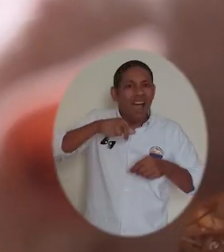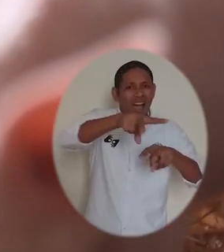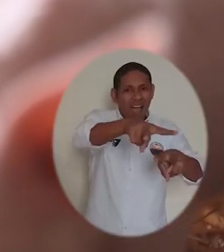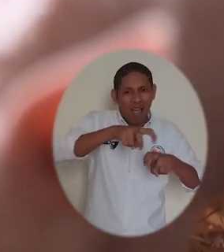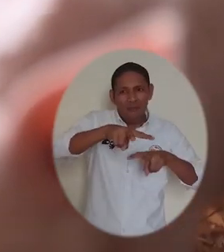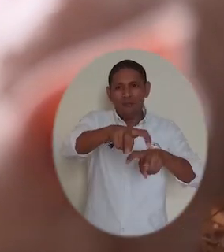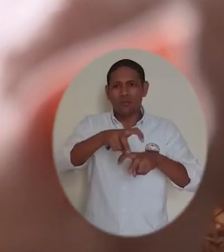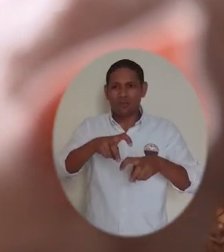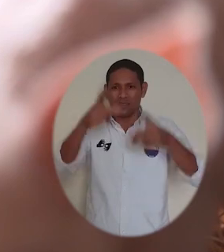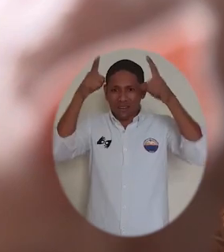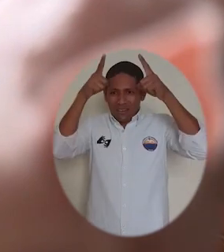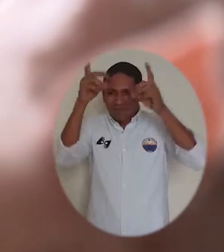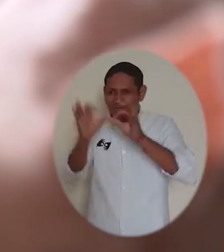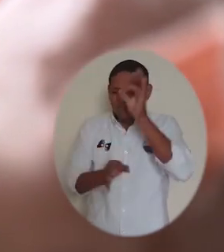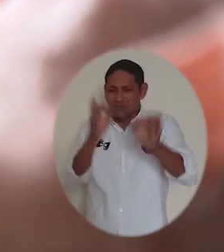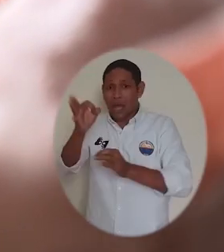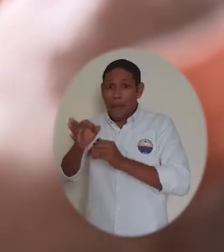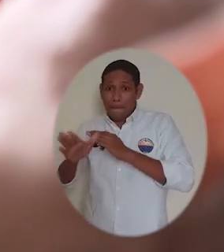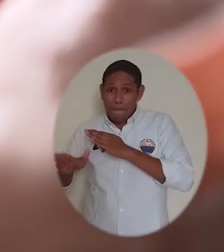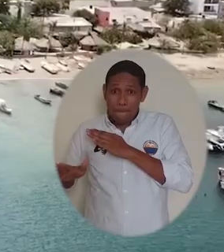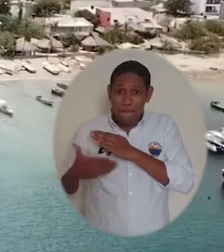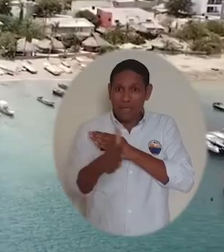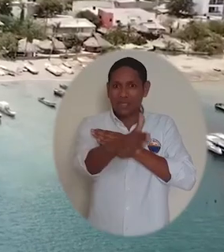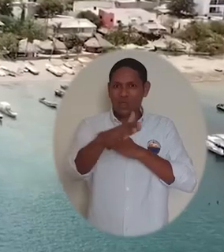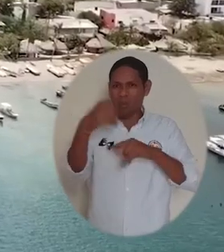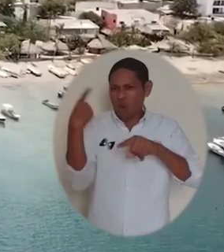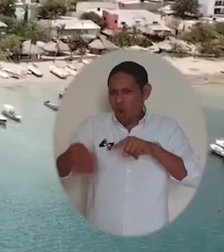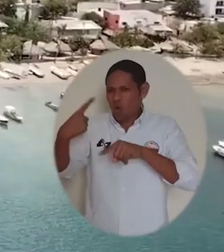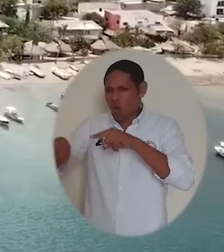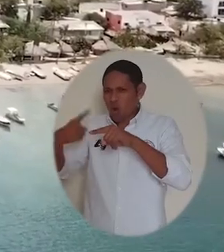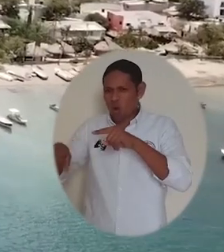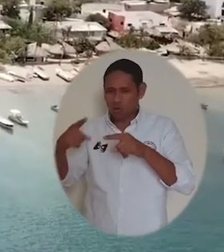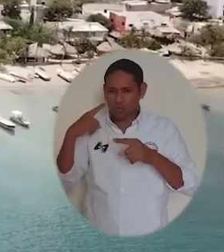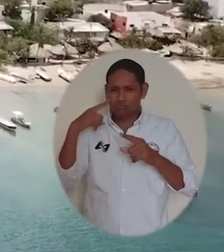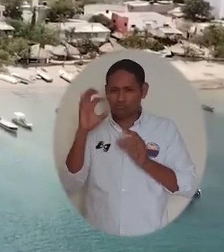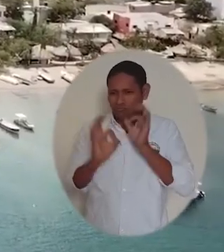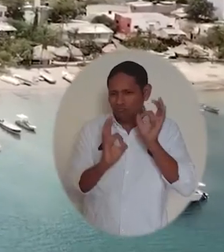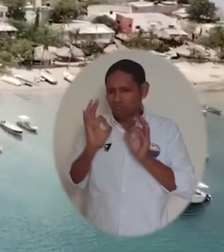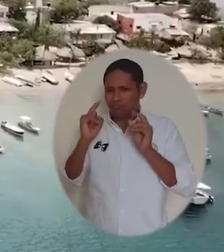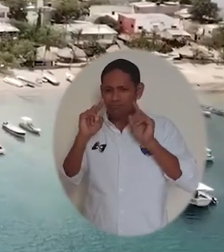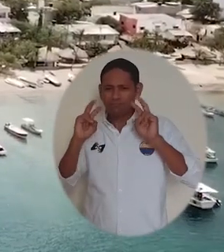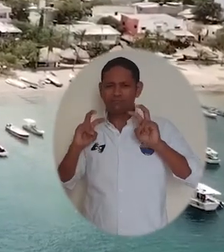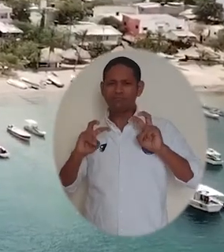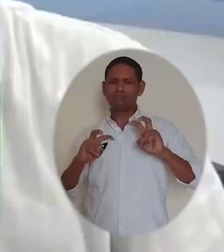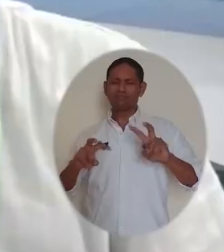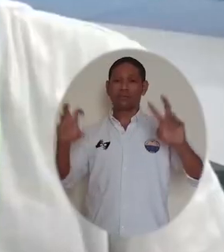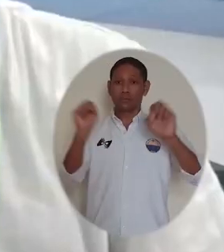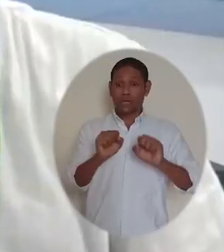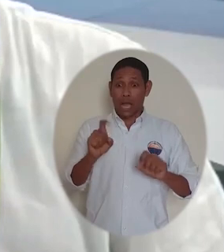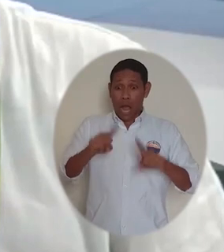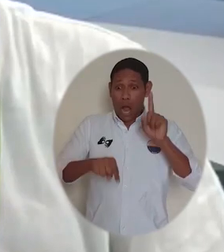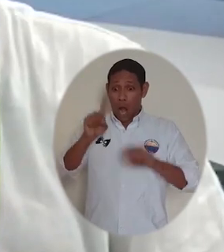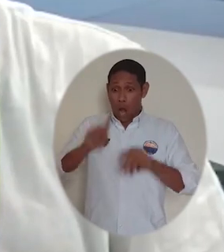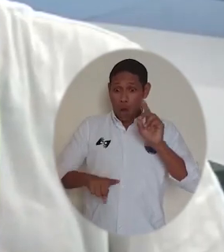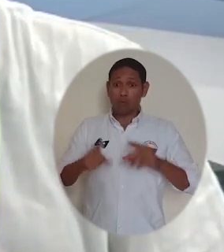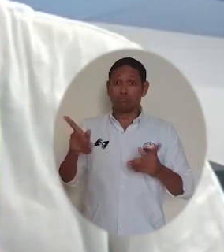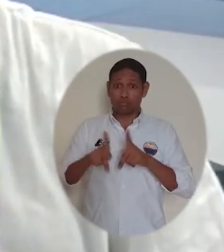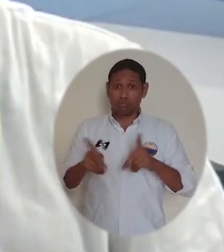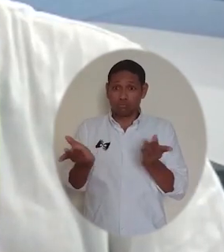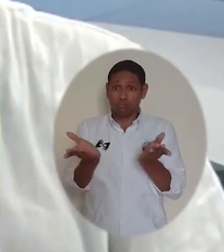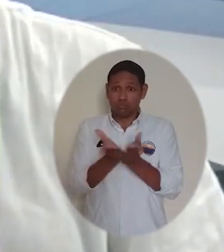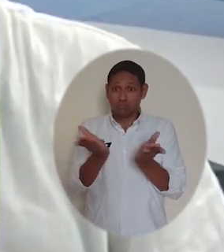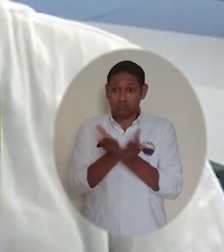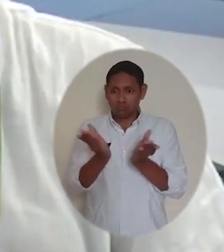agropecuario, agrícola, pecuario, pesquero y acuícola. También es la oportunidad para que nuestros